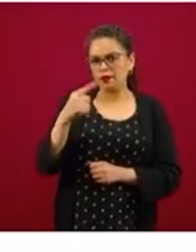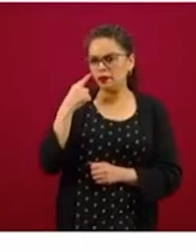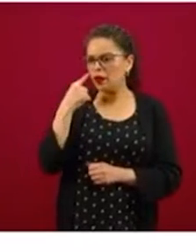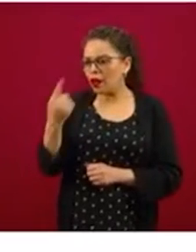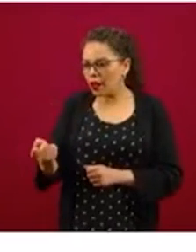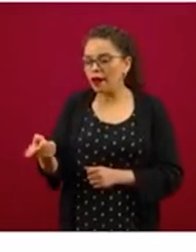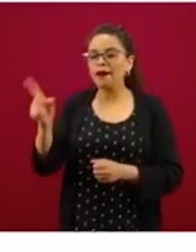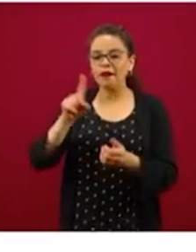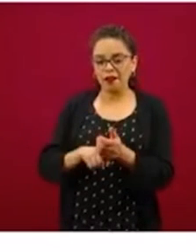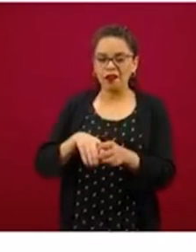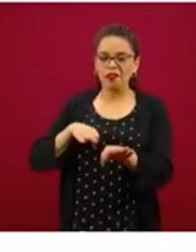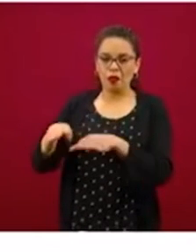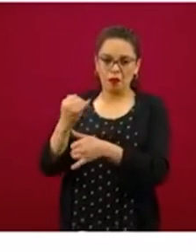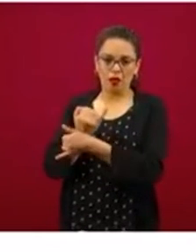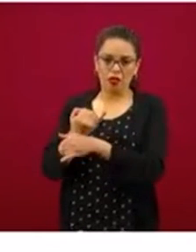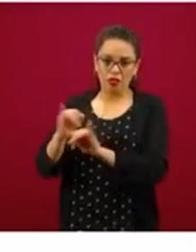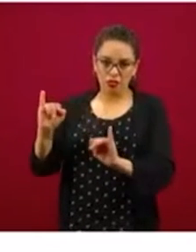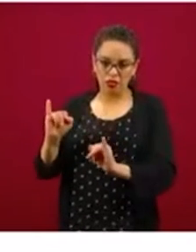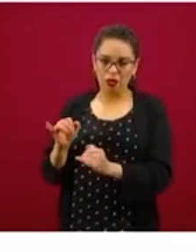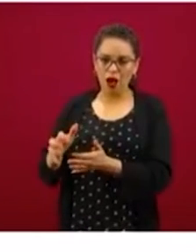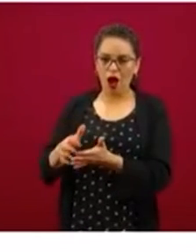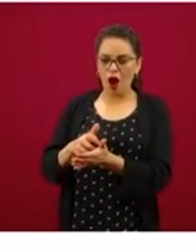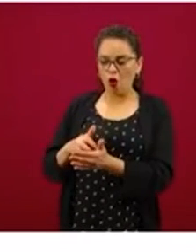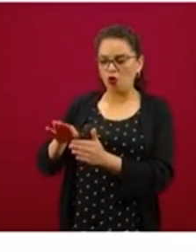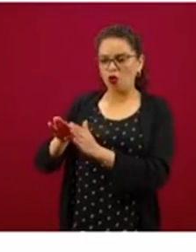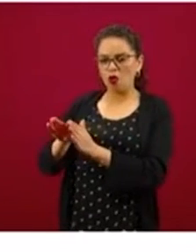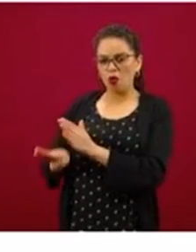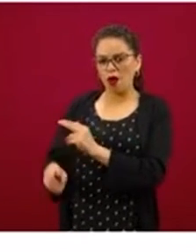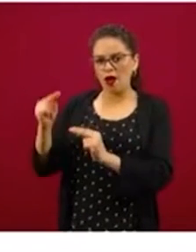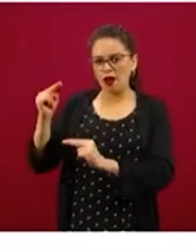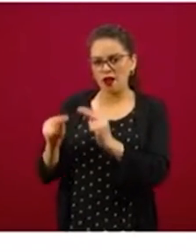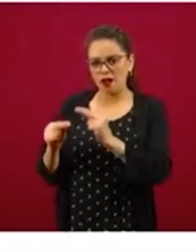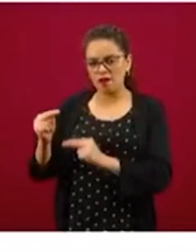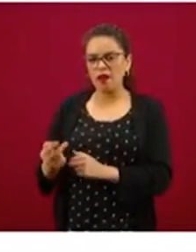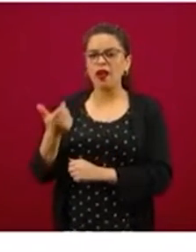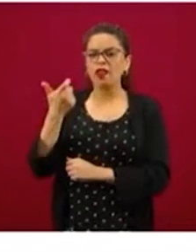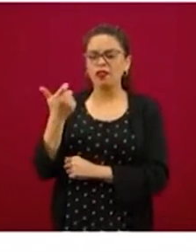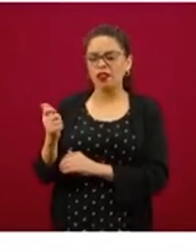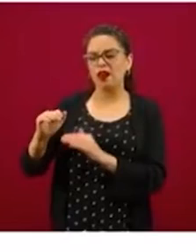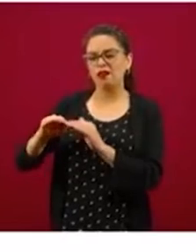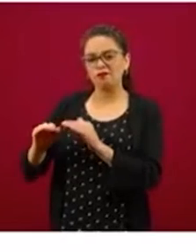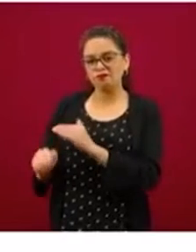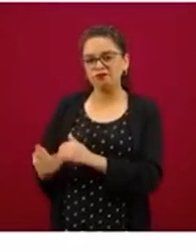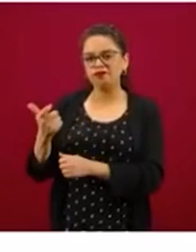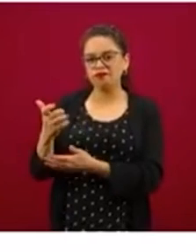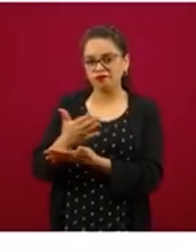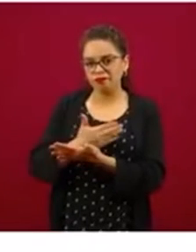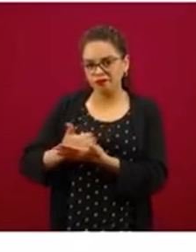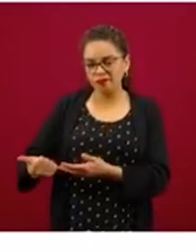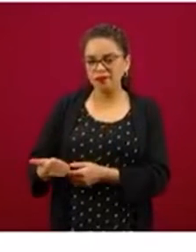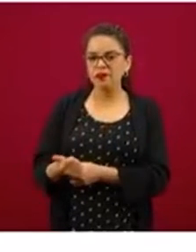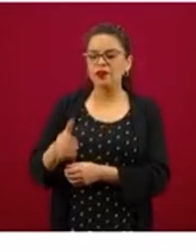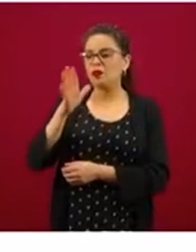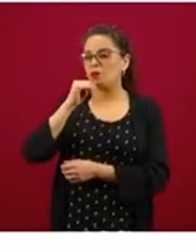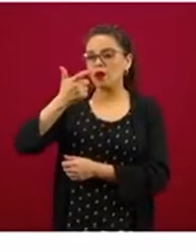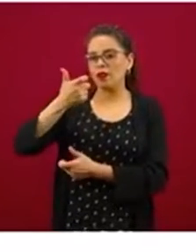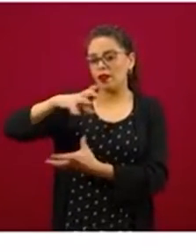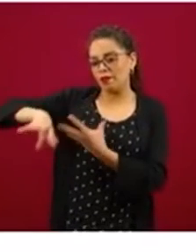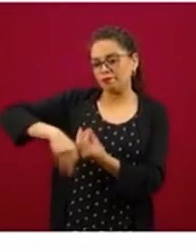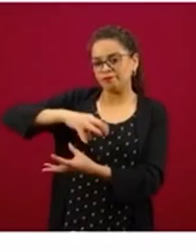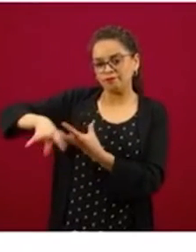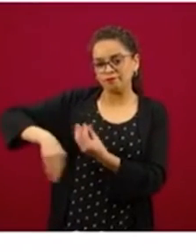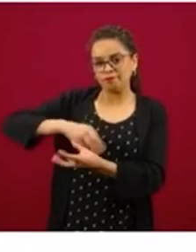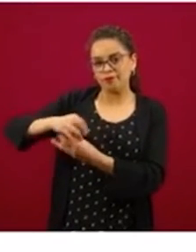con bajos niveles de ahorro, bajos niveles de ingreso, poca posibilidad de reinvertir en sus propios